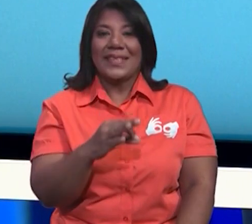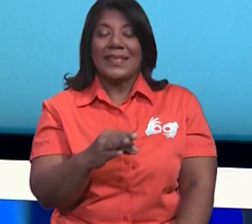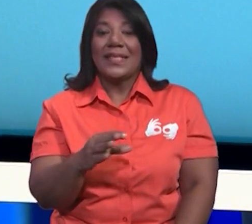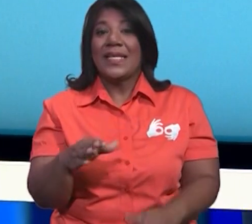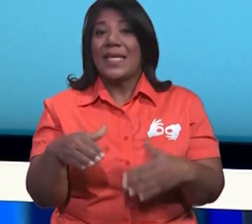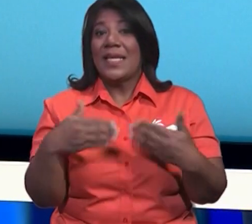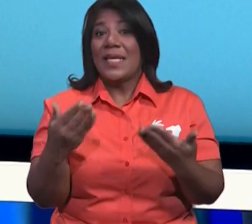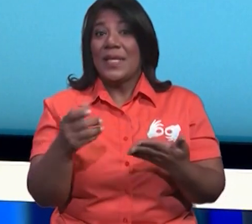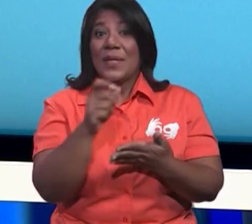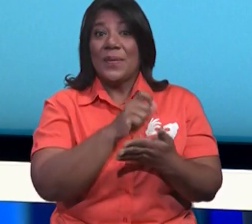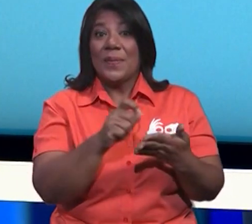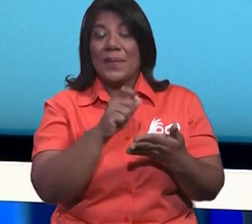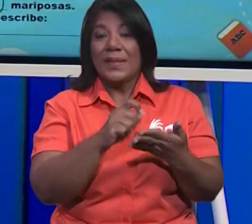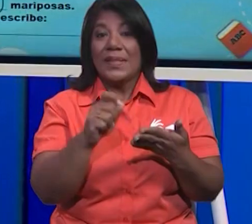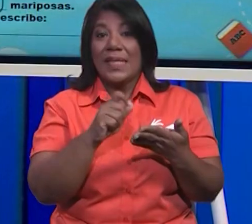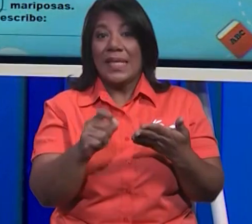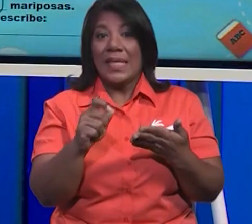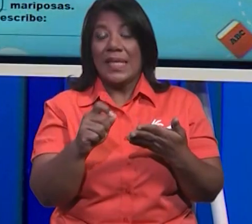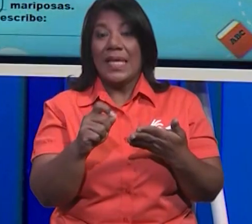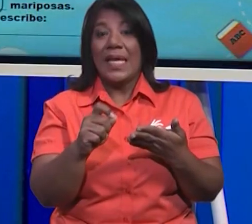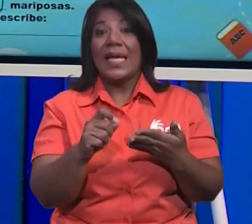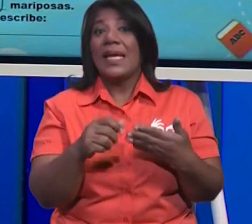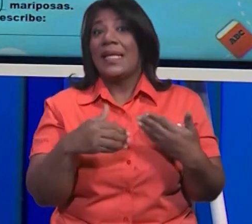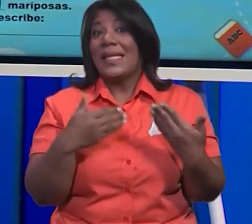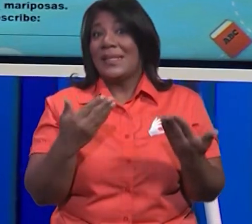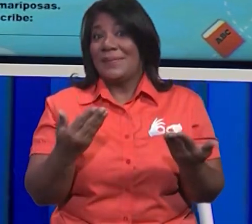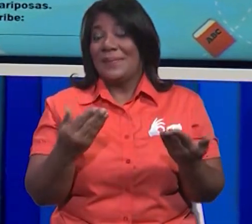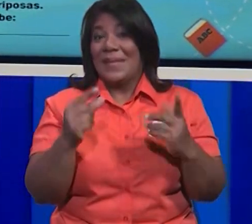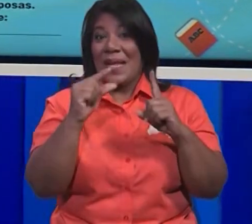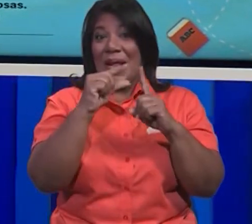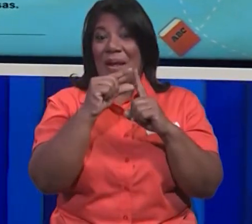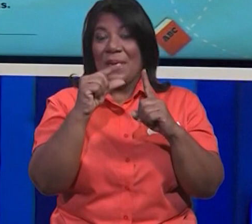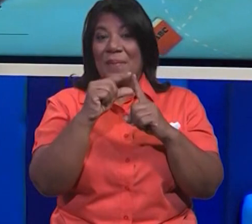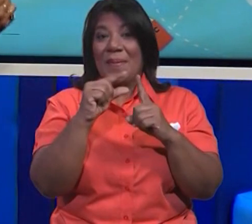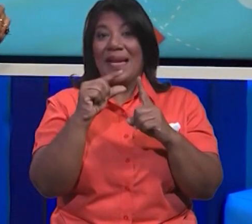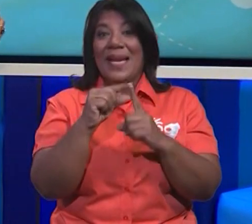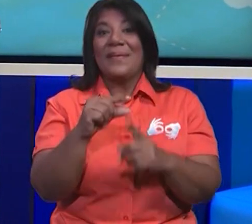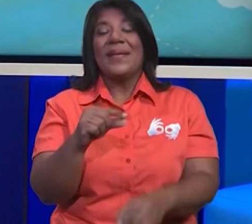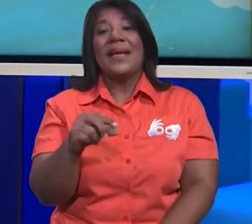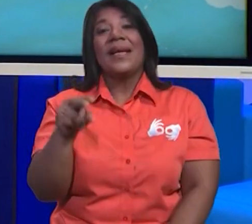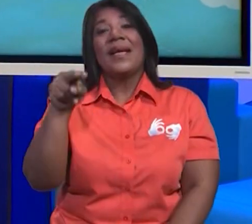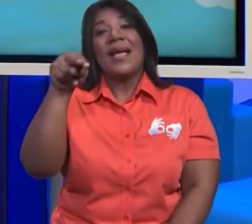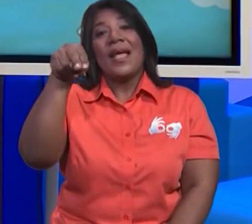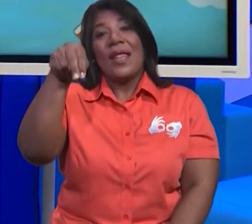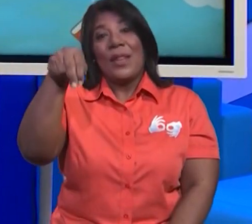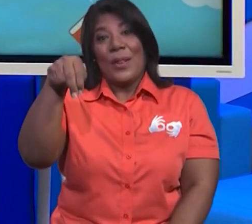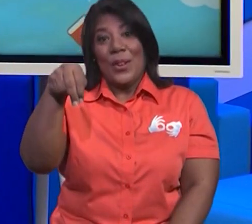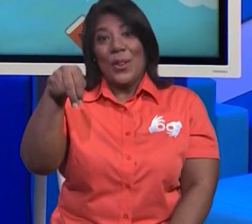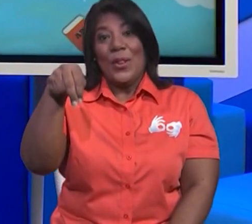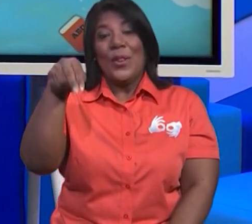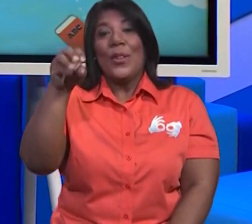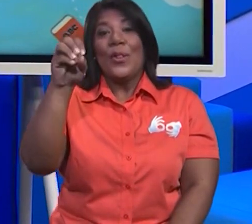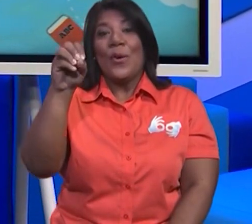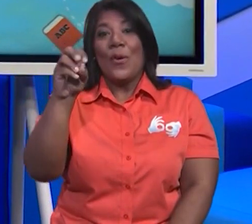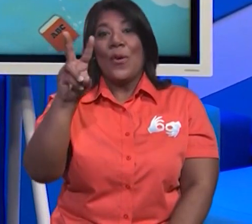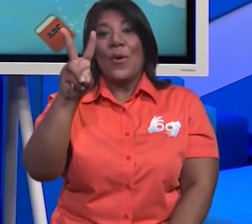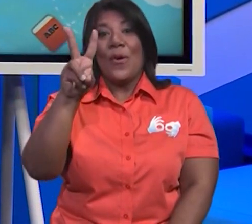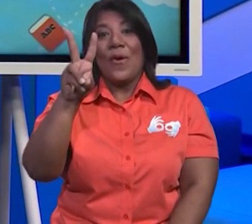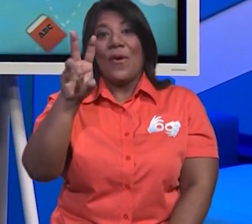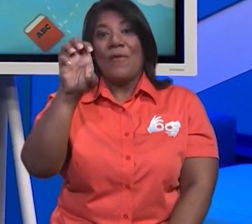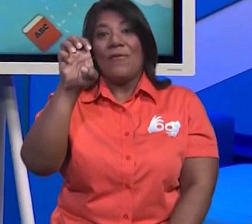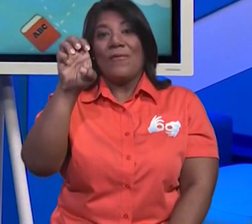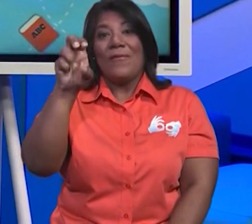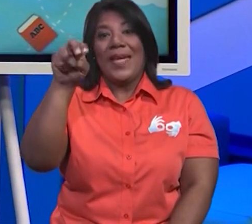cómo se lee y se escribe la palabra 90. Presta atención conmigo. Se lee y se escribe así. No